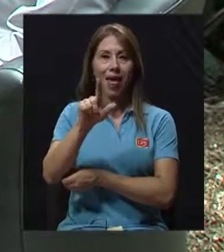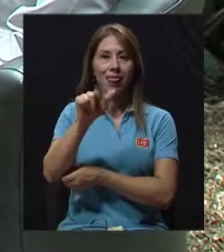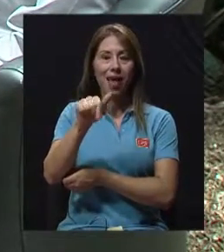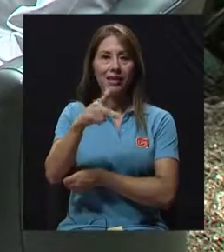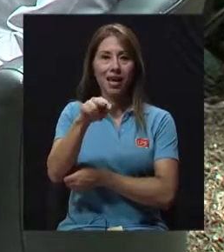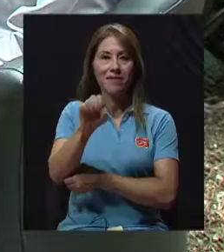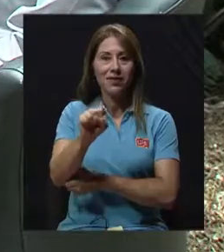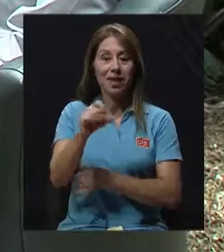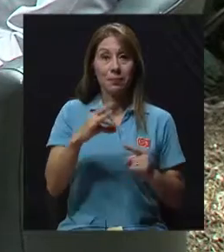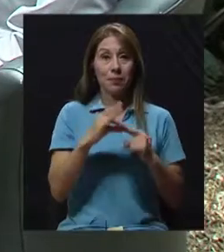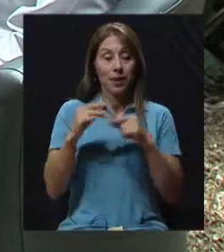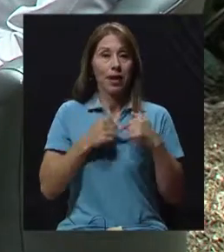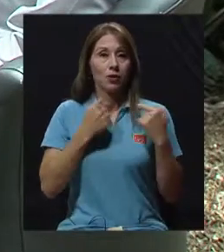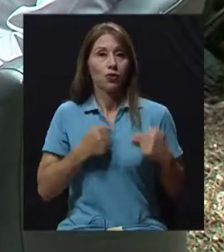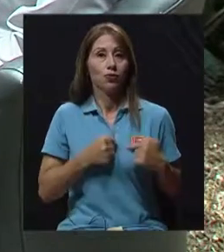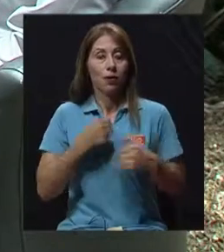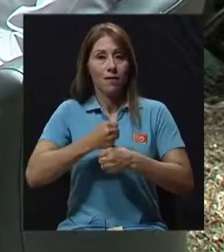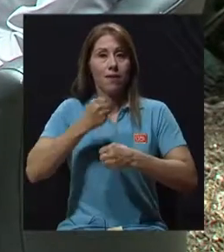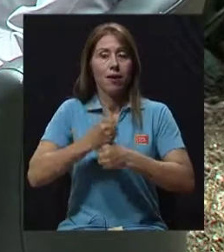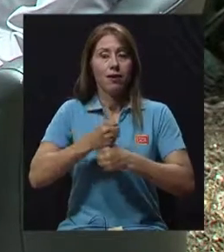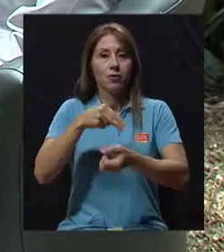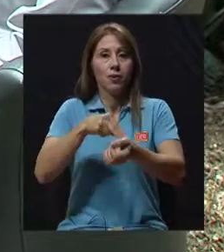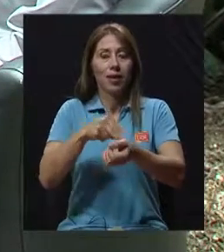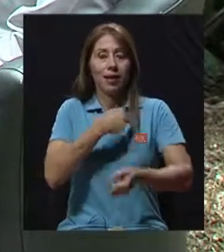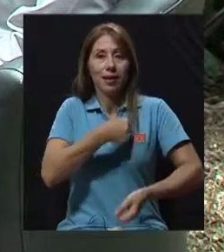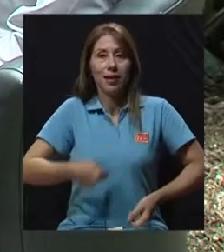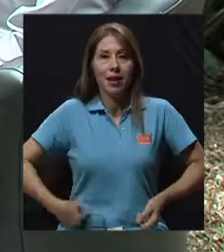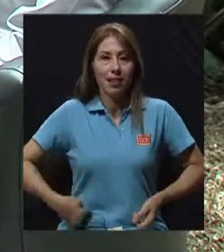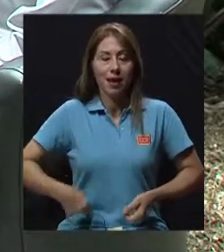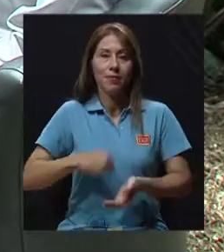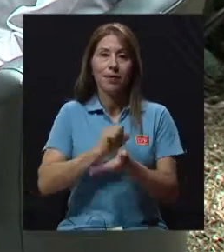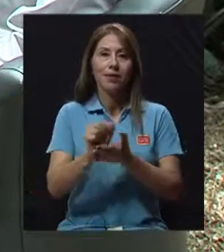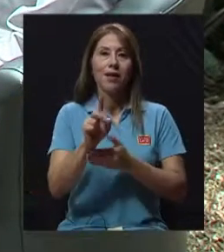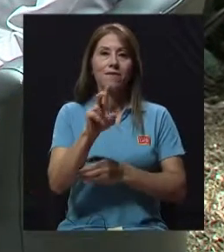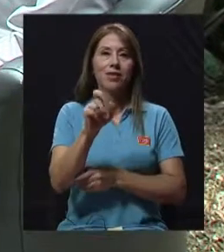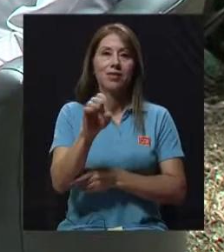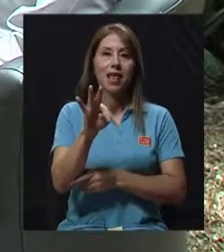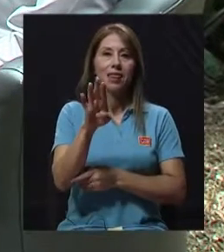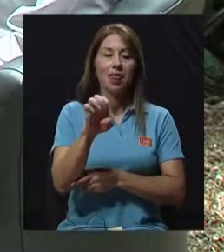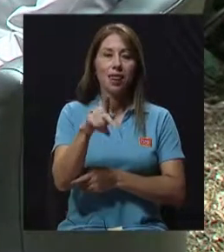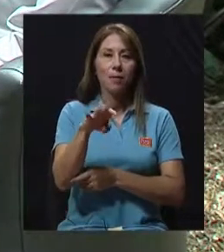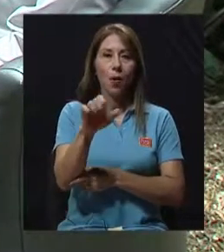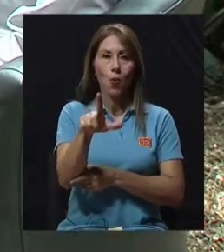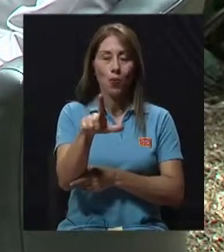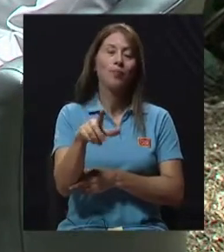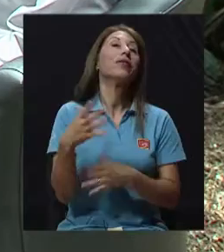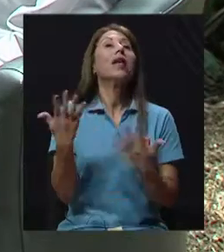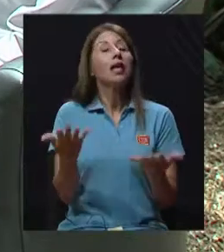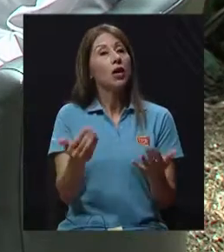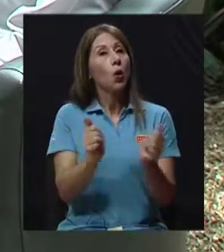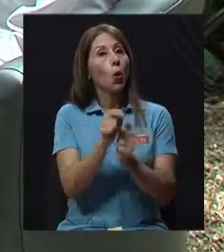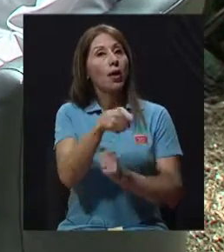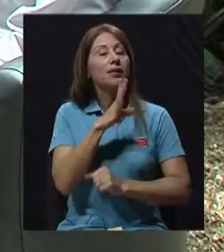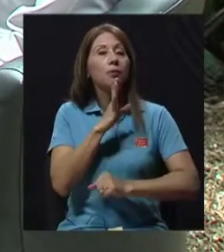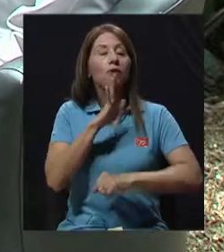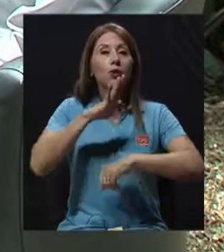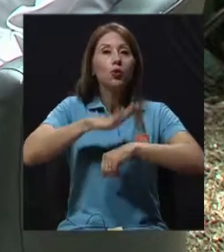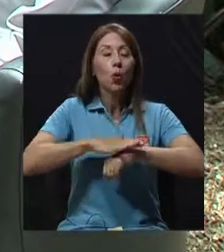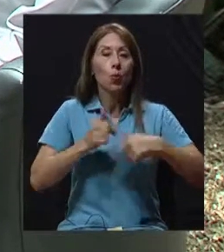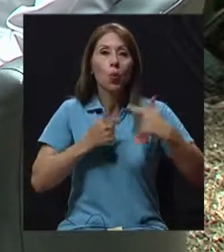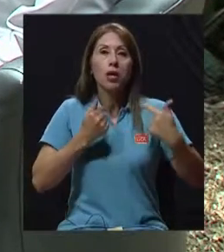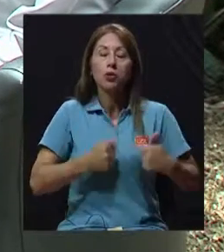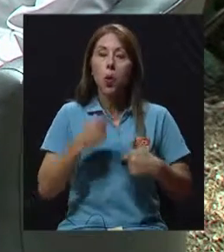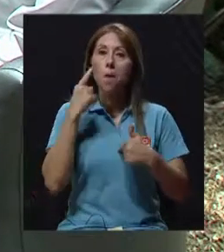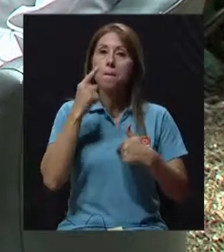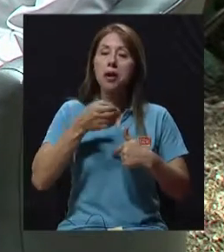él es cardiólogo, funcionario del Hospital San Vicente de Paul en Heredia y con él vamos teniendo más recomendaciones para cuidar nuestro corazón de la mejor manera y